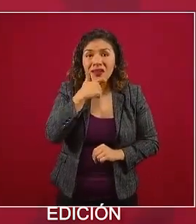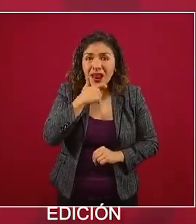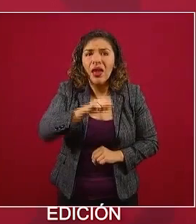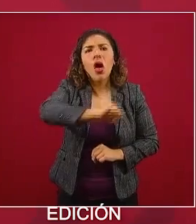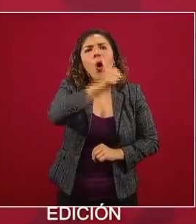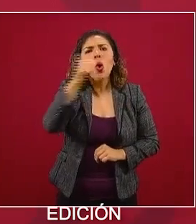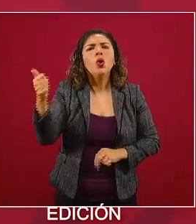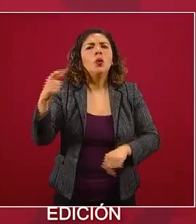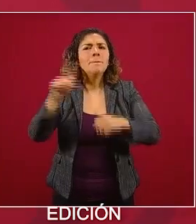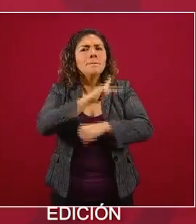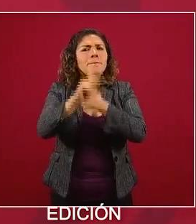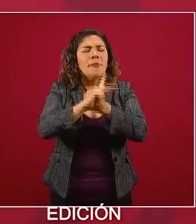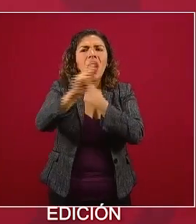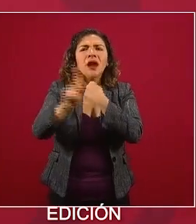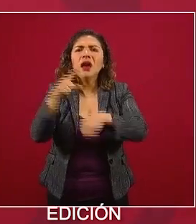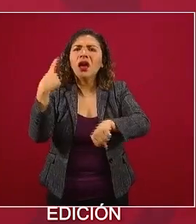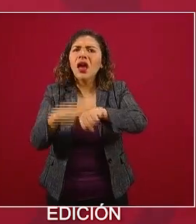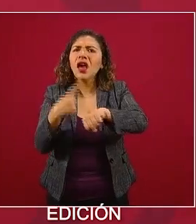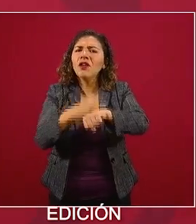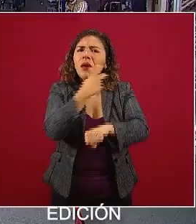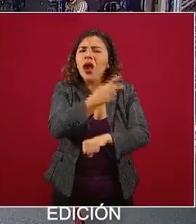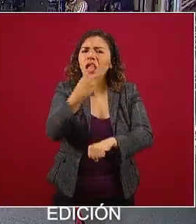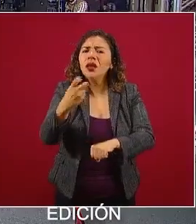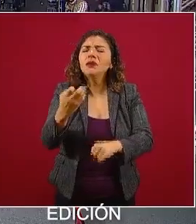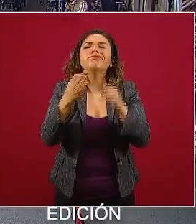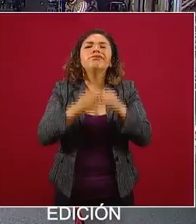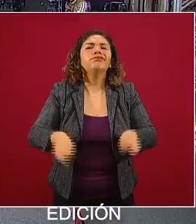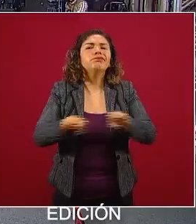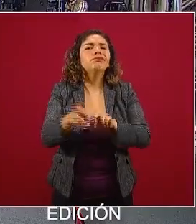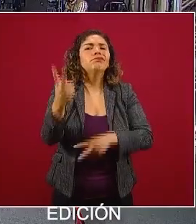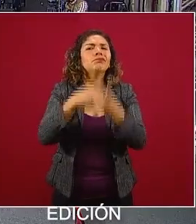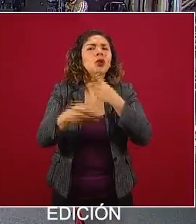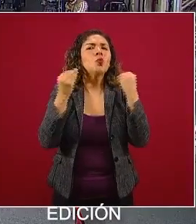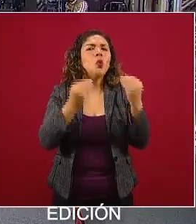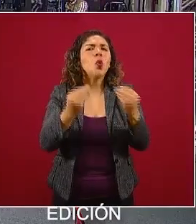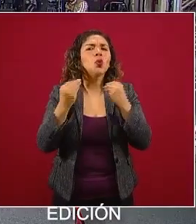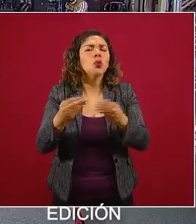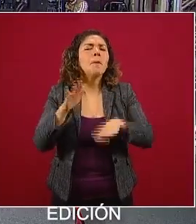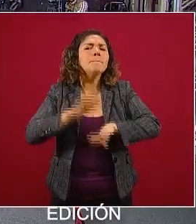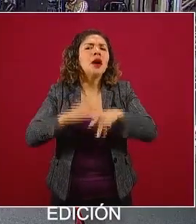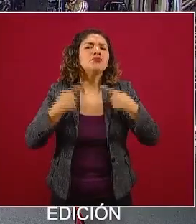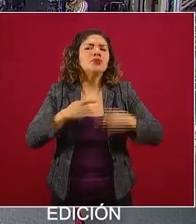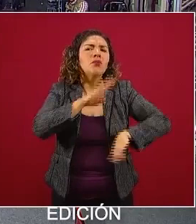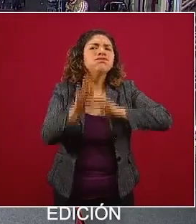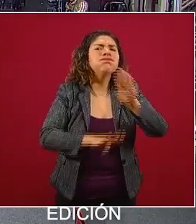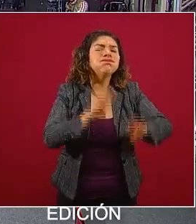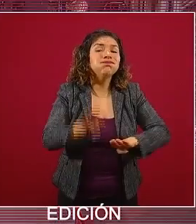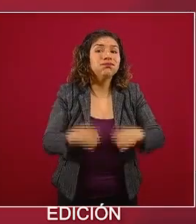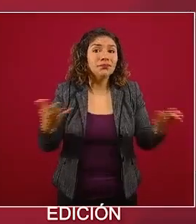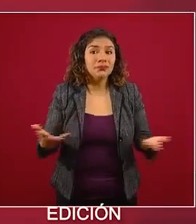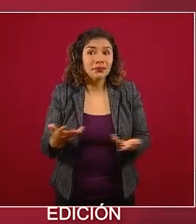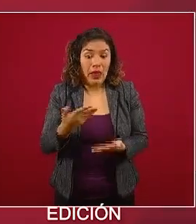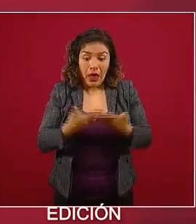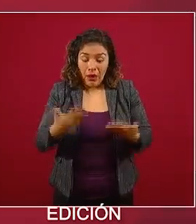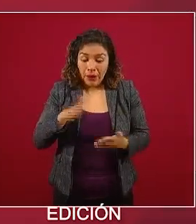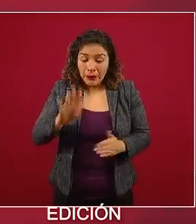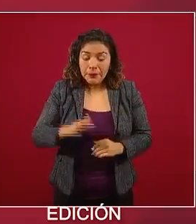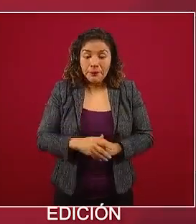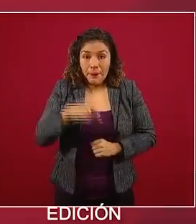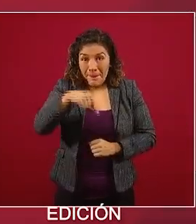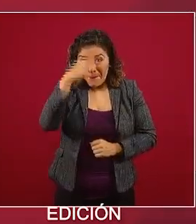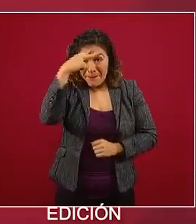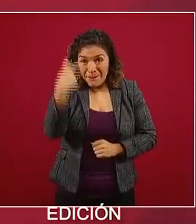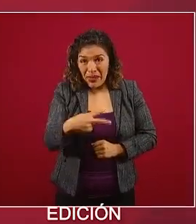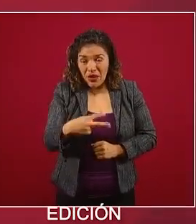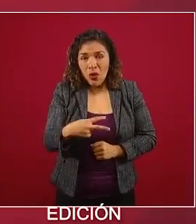enfermedades crónicas son una importante causa de mortalidad. Ahora, México es uno de los países del mundo entero que ha tenido